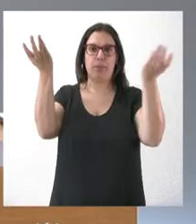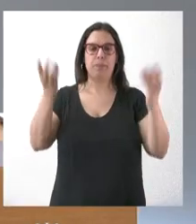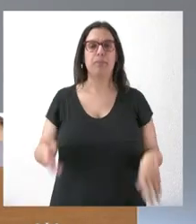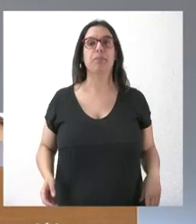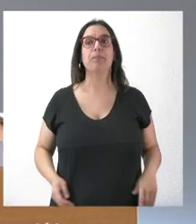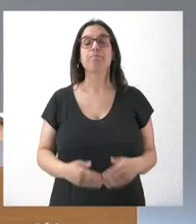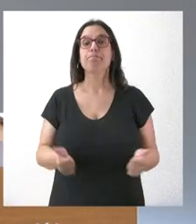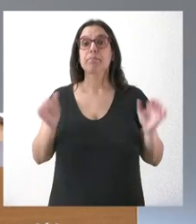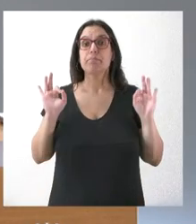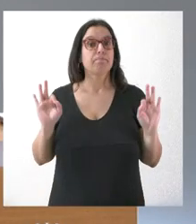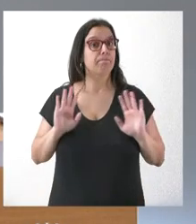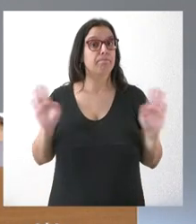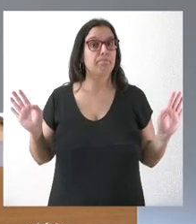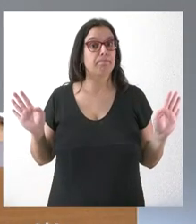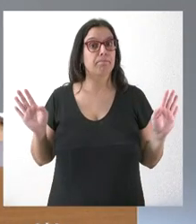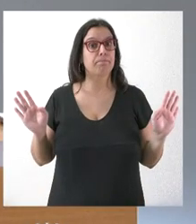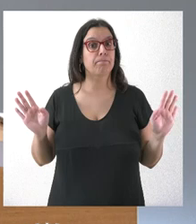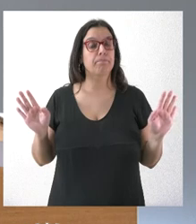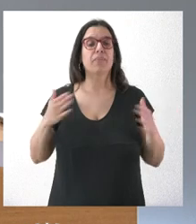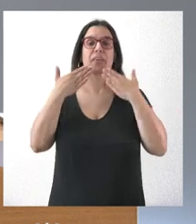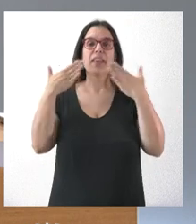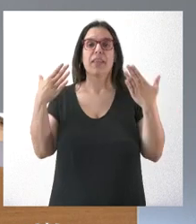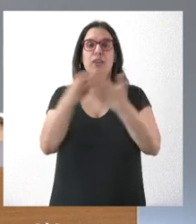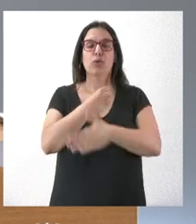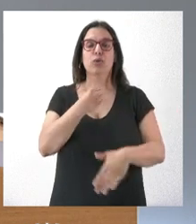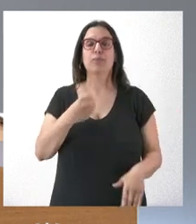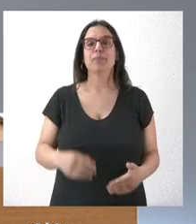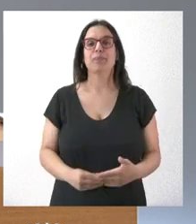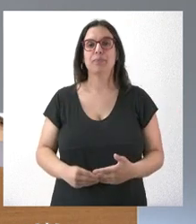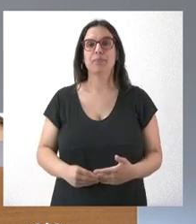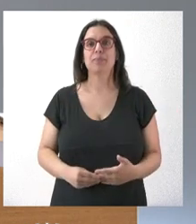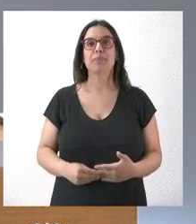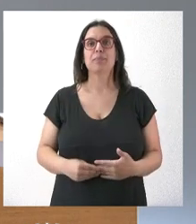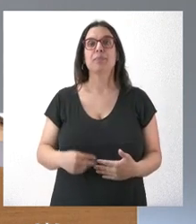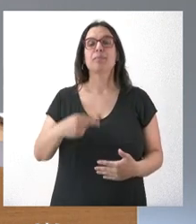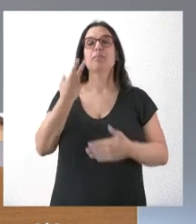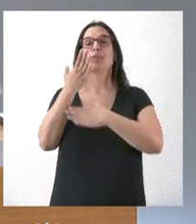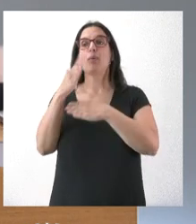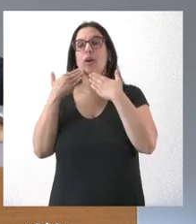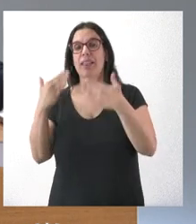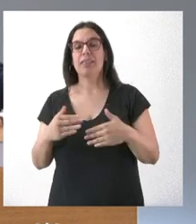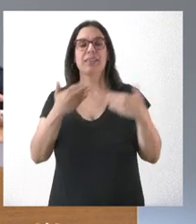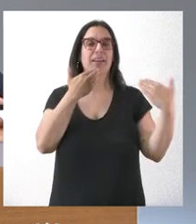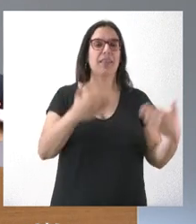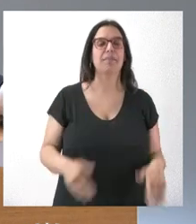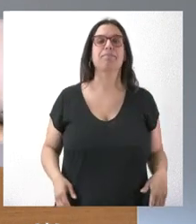¿Alguna pregunta más? Pues muchas gracias a todos. Pues muchas gracias a todos ustedes. Muchas gracias.